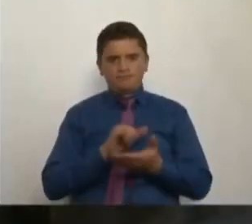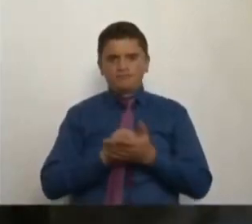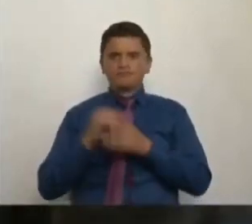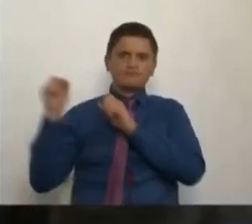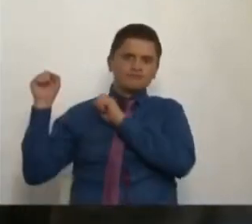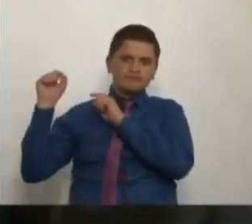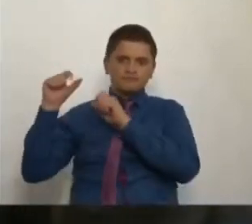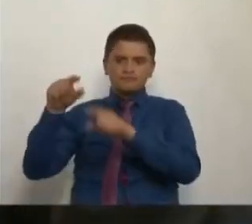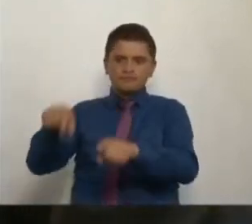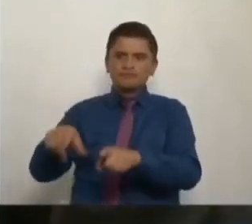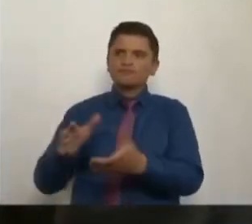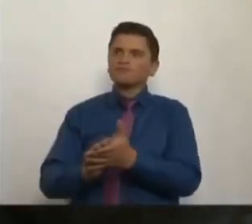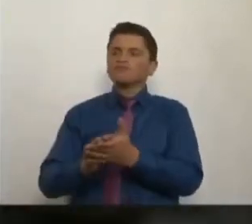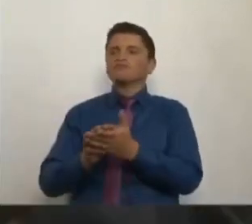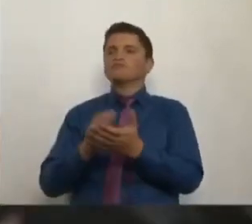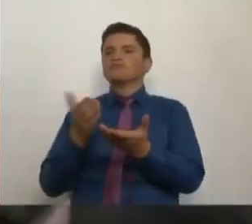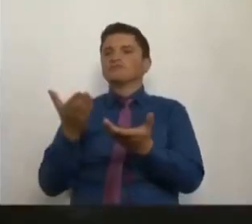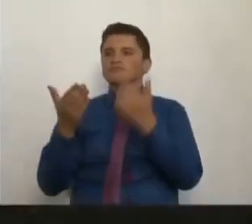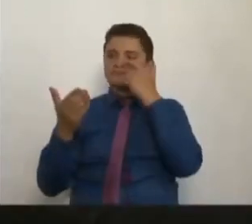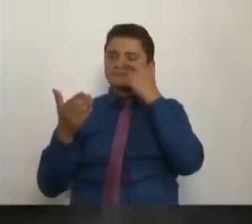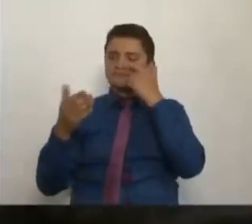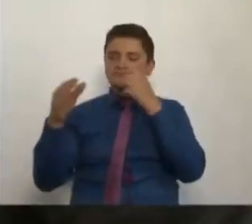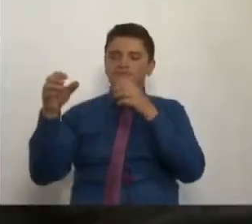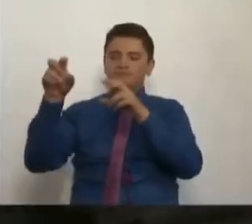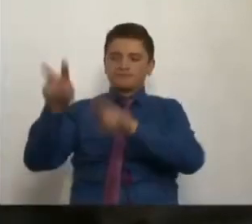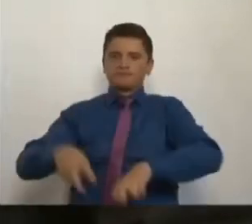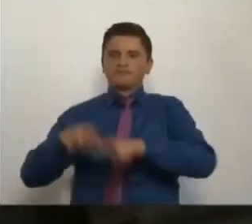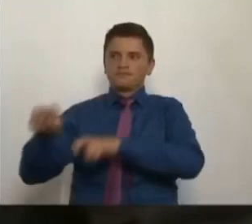palmicultor, porque mire,